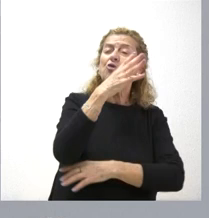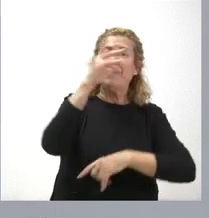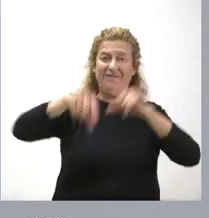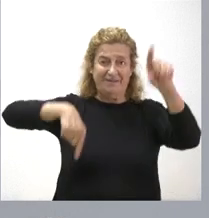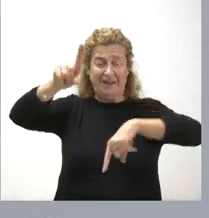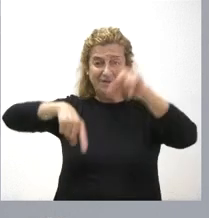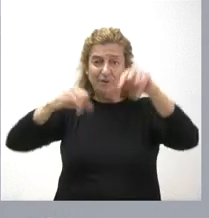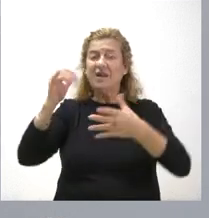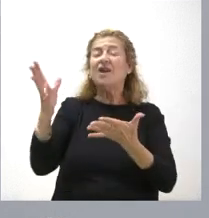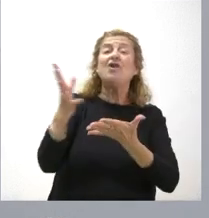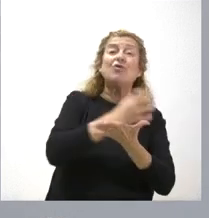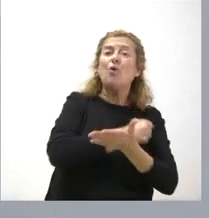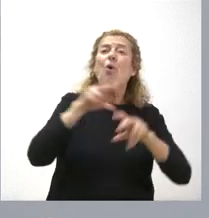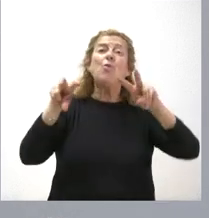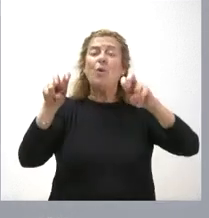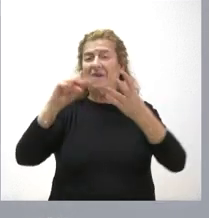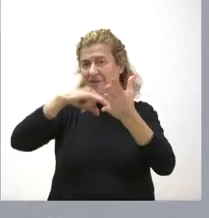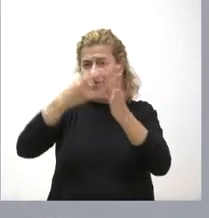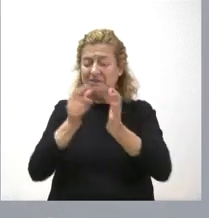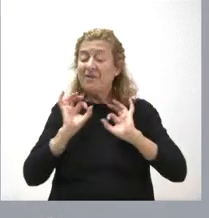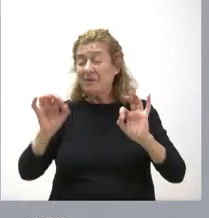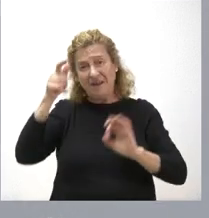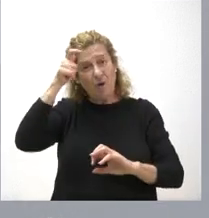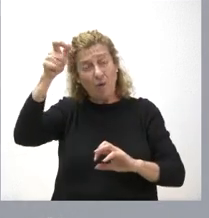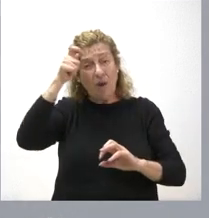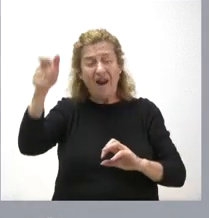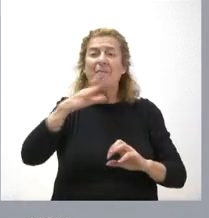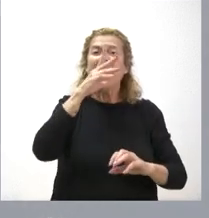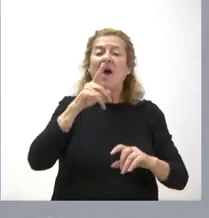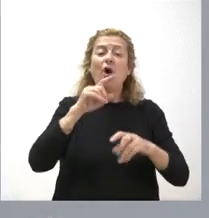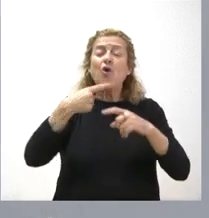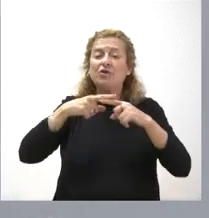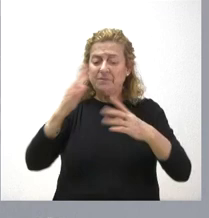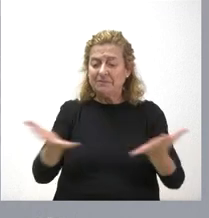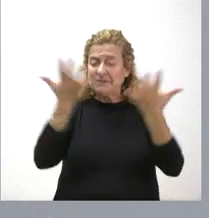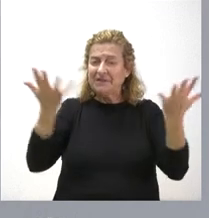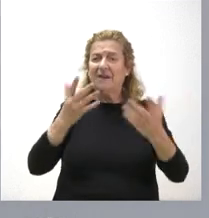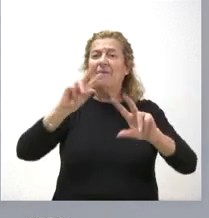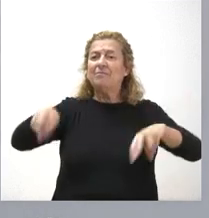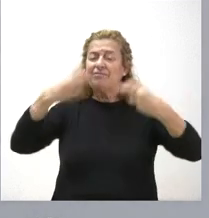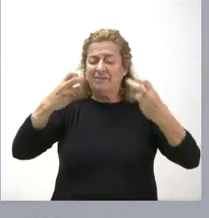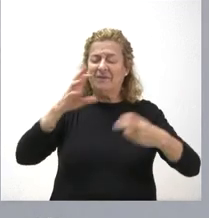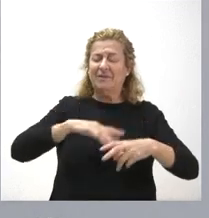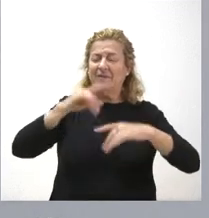y todas las nuevas tecnologías, especialmente en el medio rural, para procesos de innovación de infraestructuras viarias.